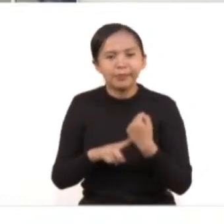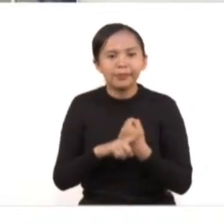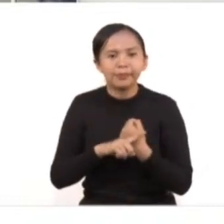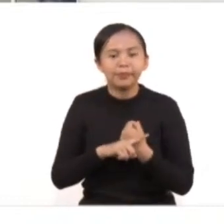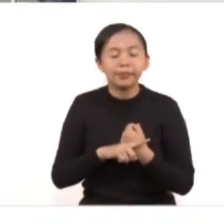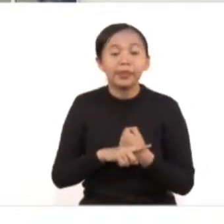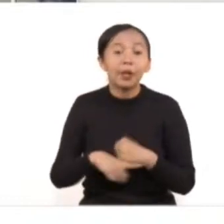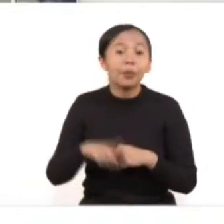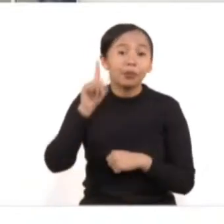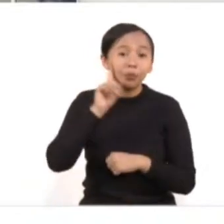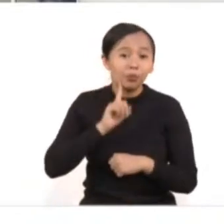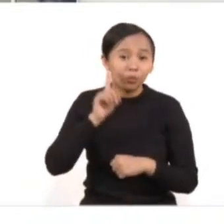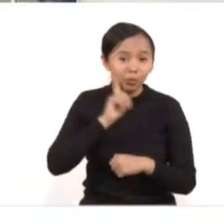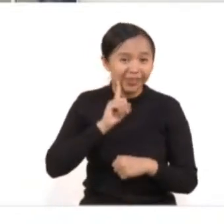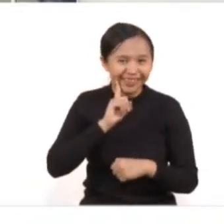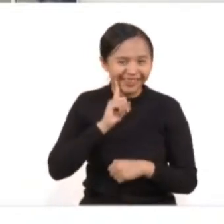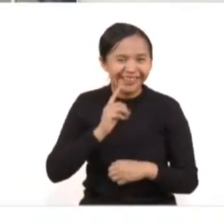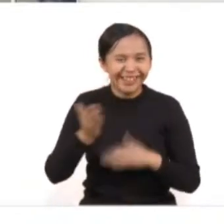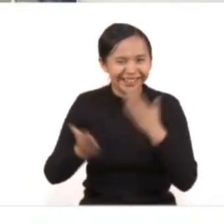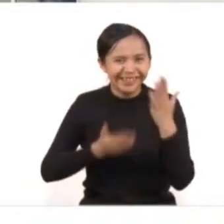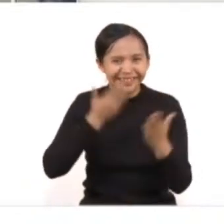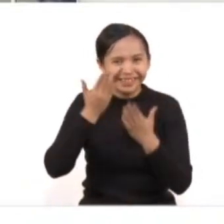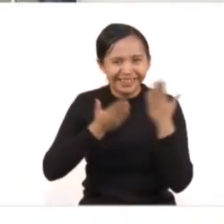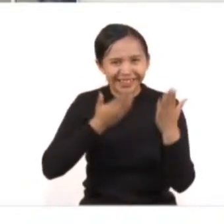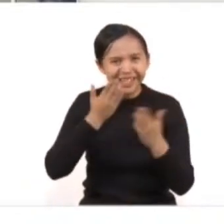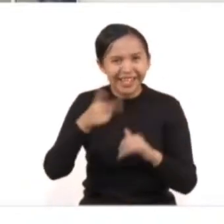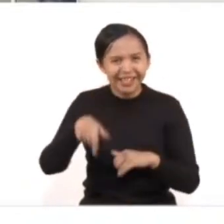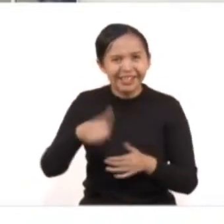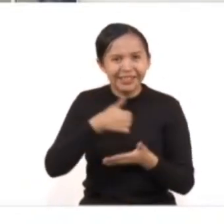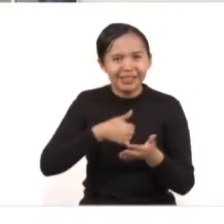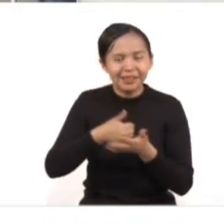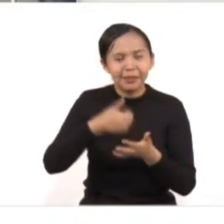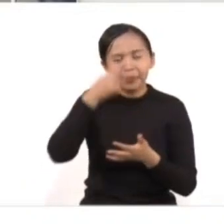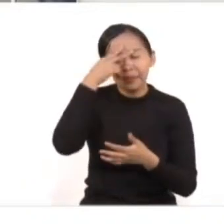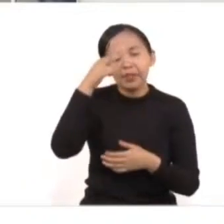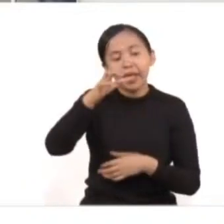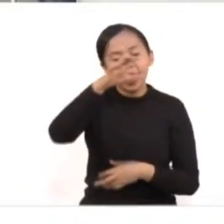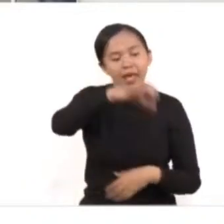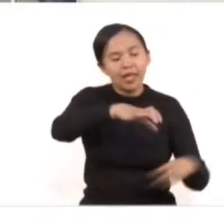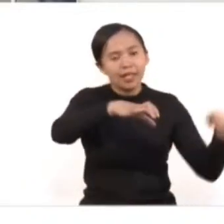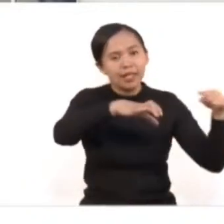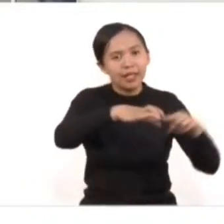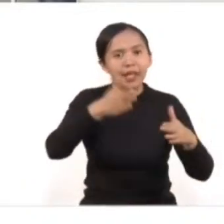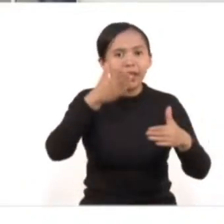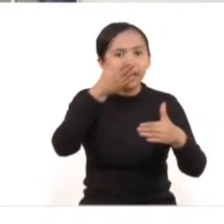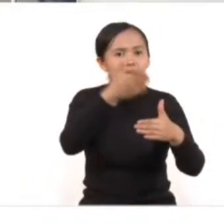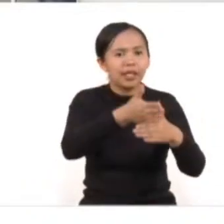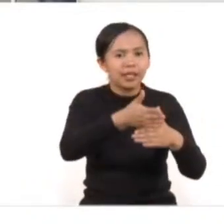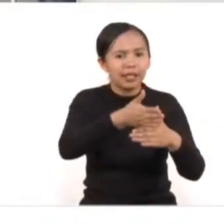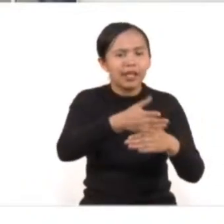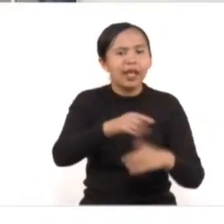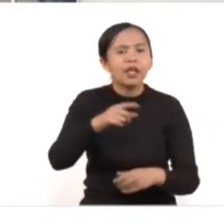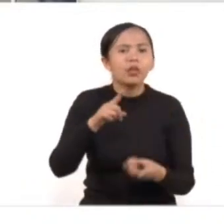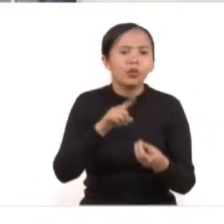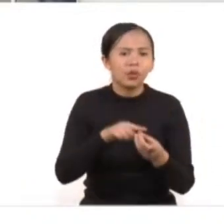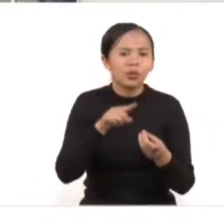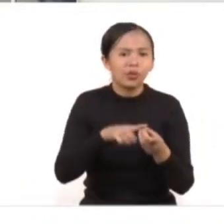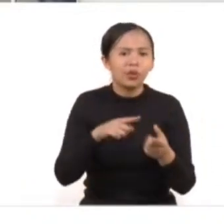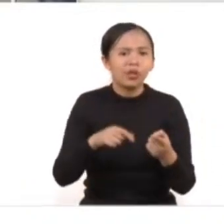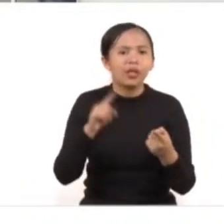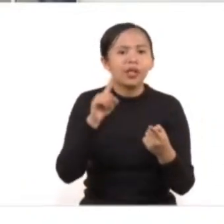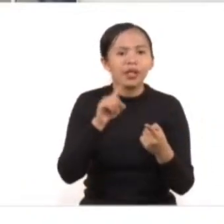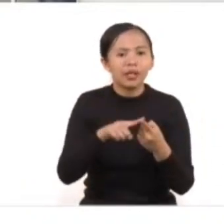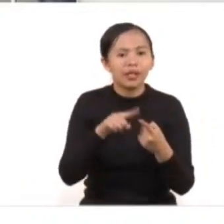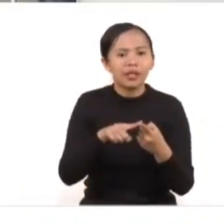Las estudiantes de la Ciudad de México pueden acudir a esta unidad en nuestras instalaciones que están ubicadas en la